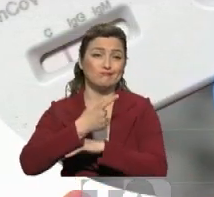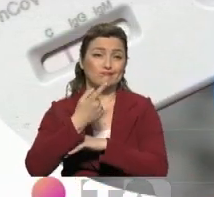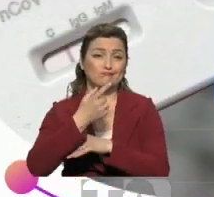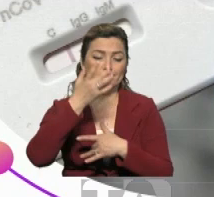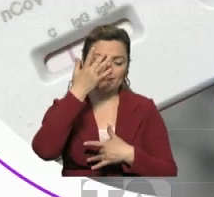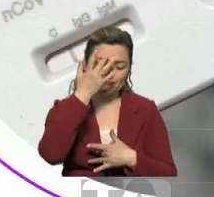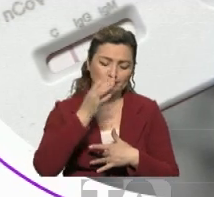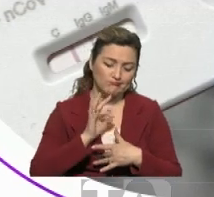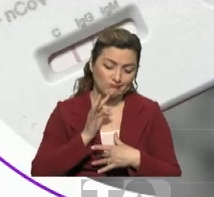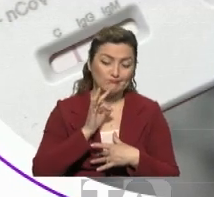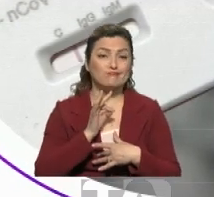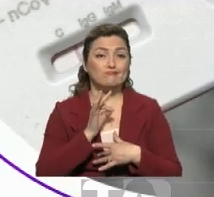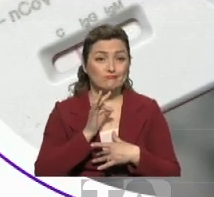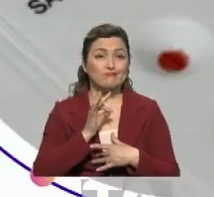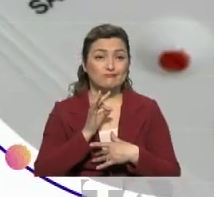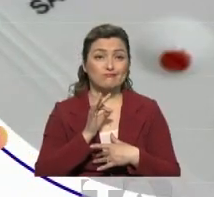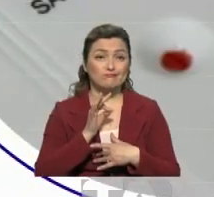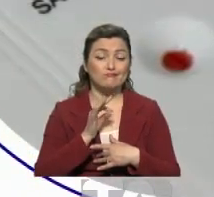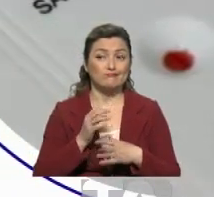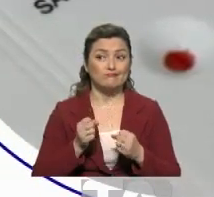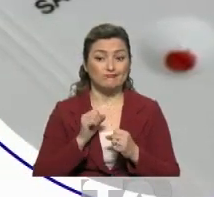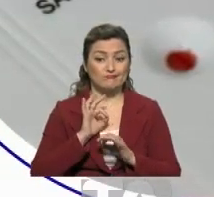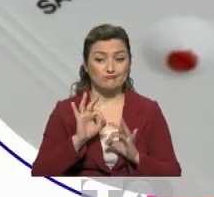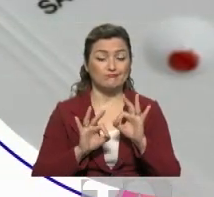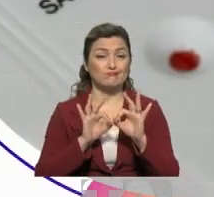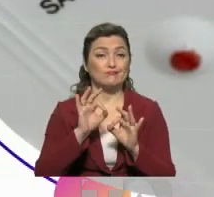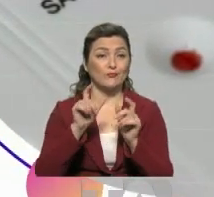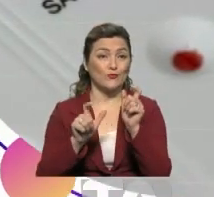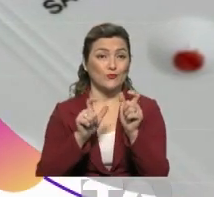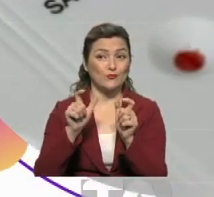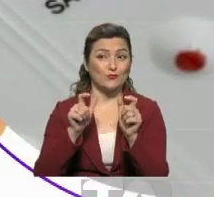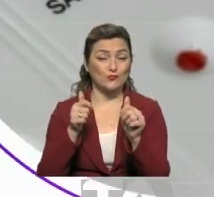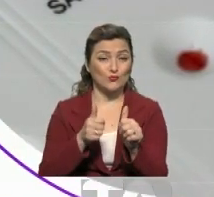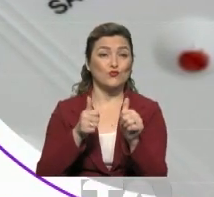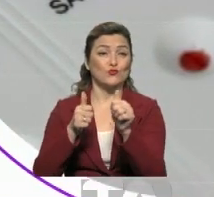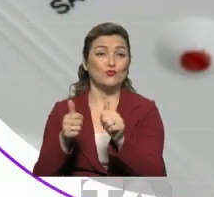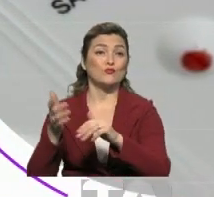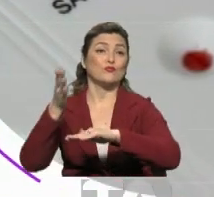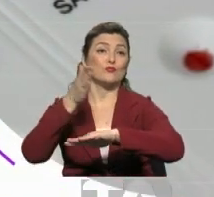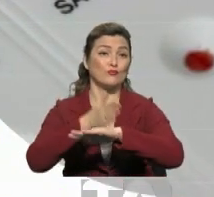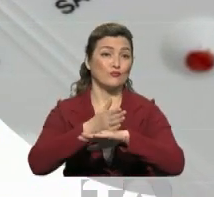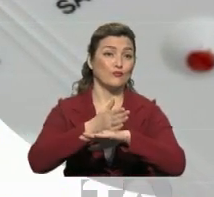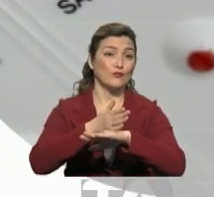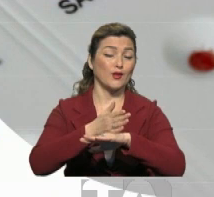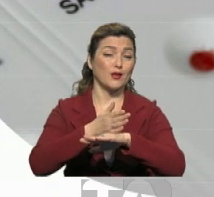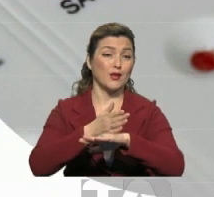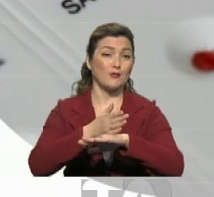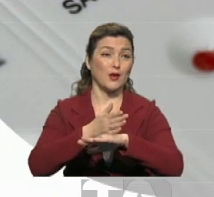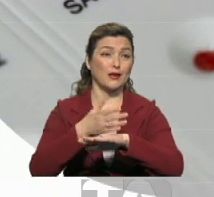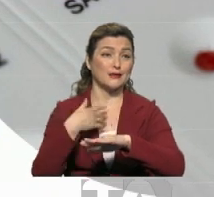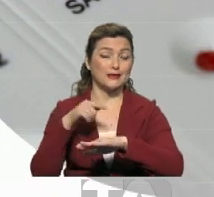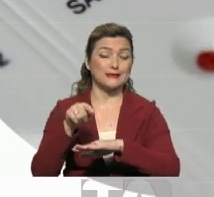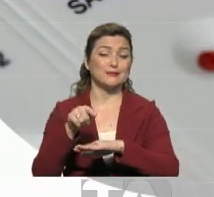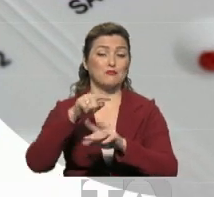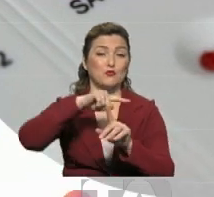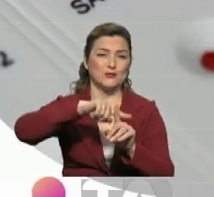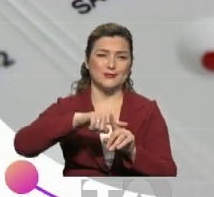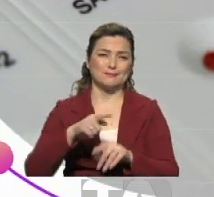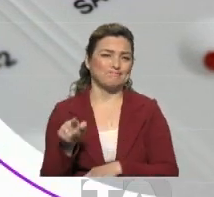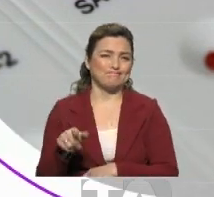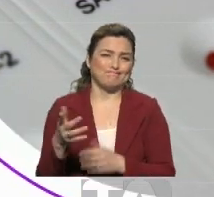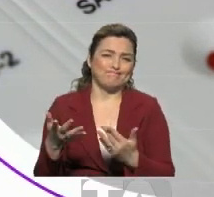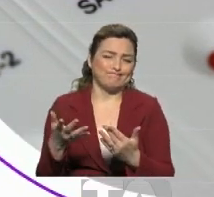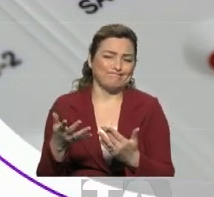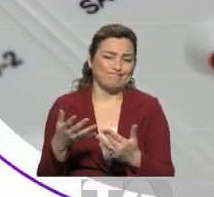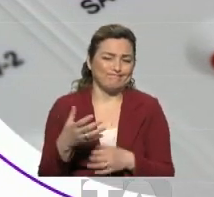infección y de potencial contagio a las personas que me rodean, antes de que una prueba de anticuerpos salga positiva. Por lo tanto, nosotros